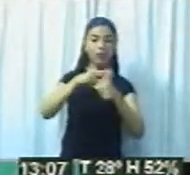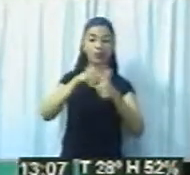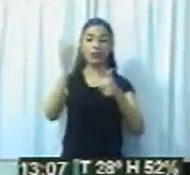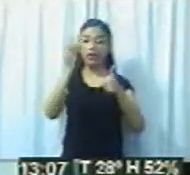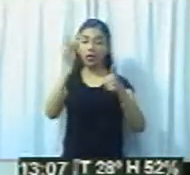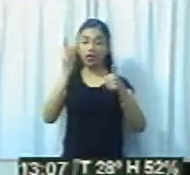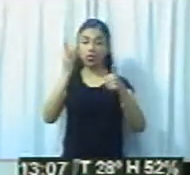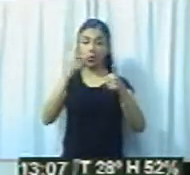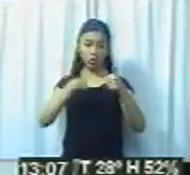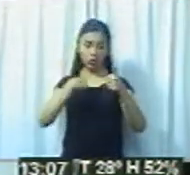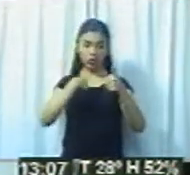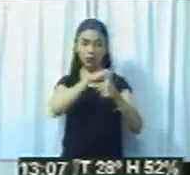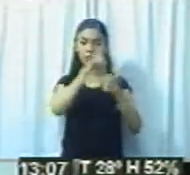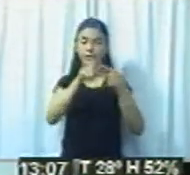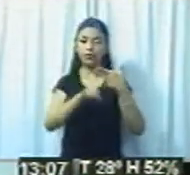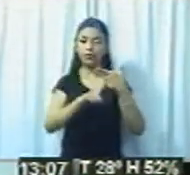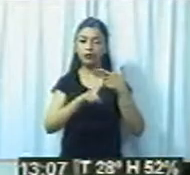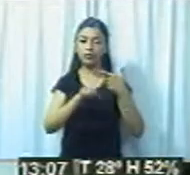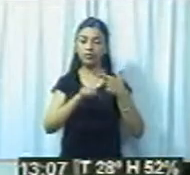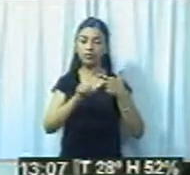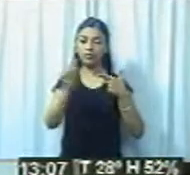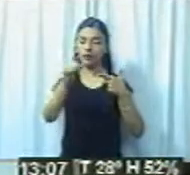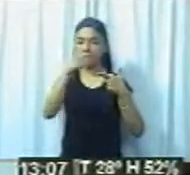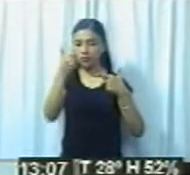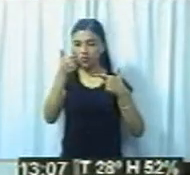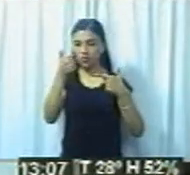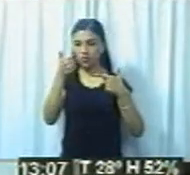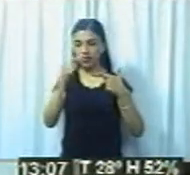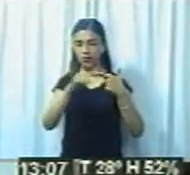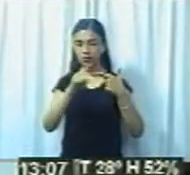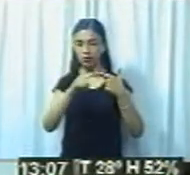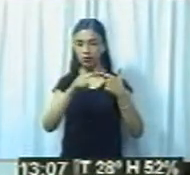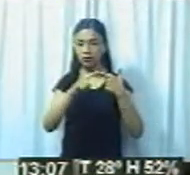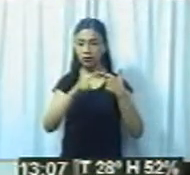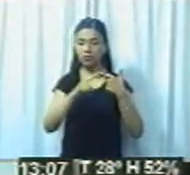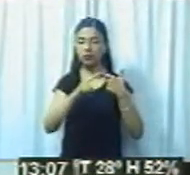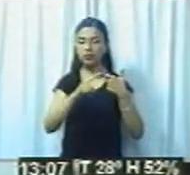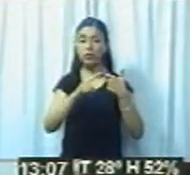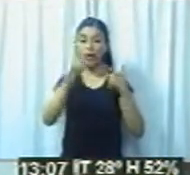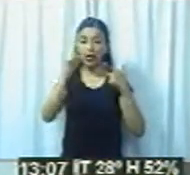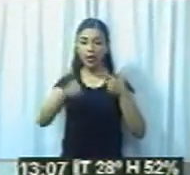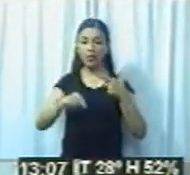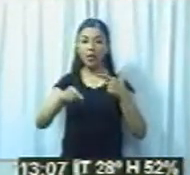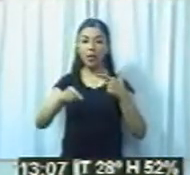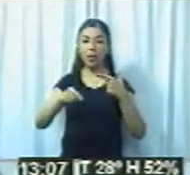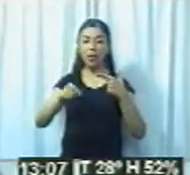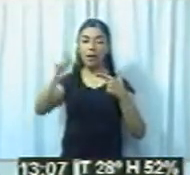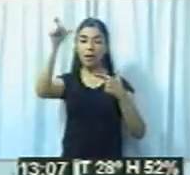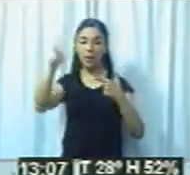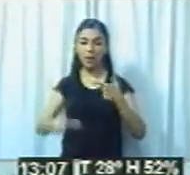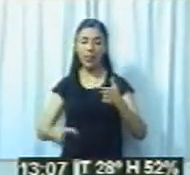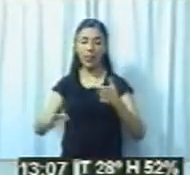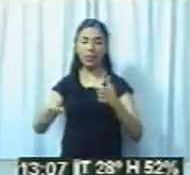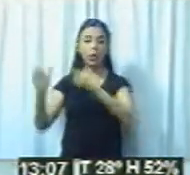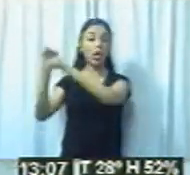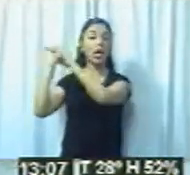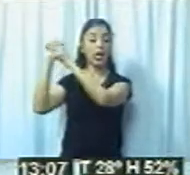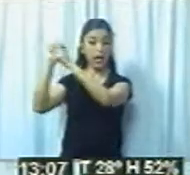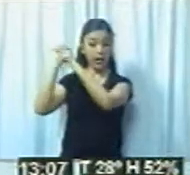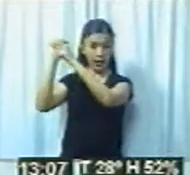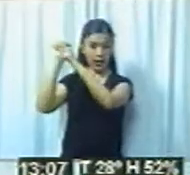también el integrante, lo de la gente de la oposición, que podían ver.